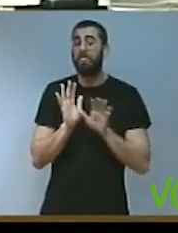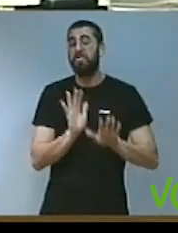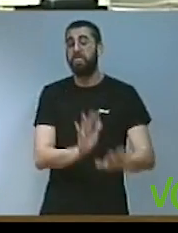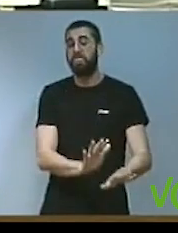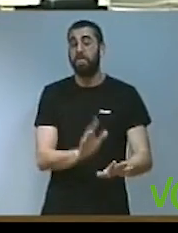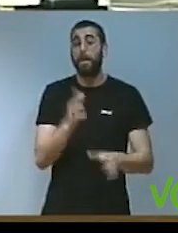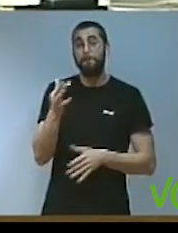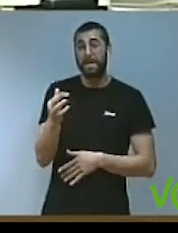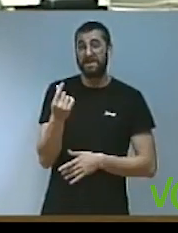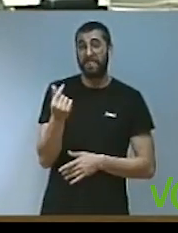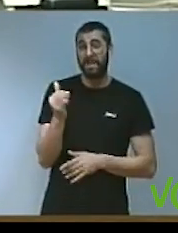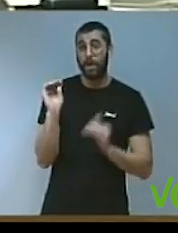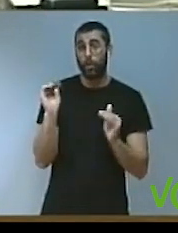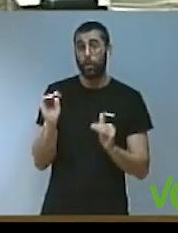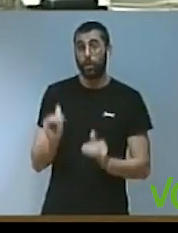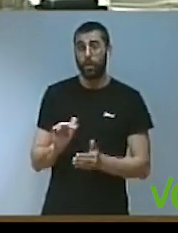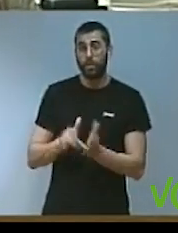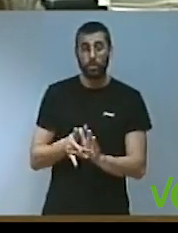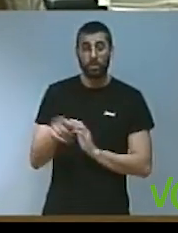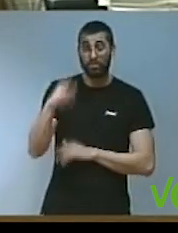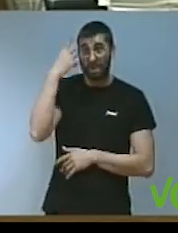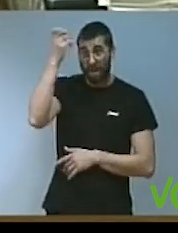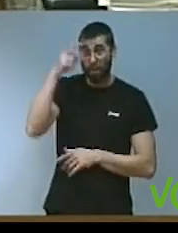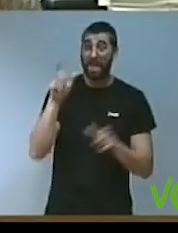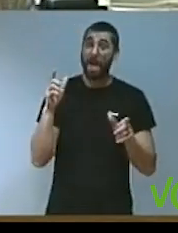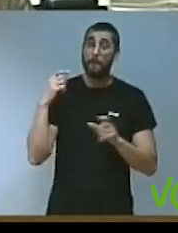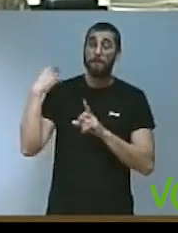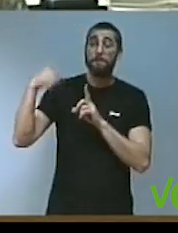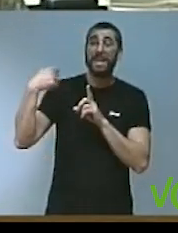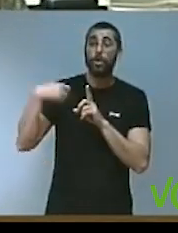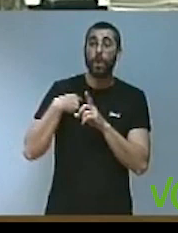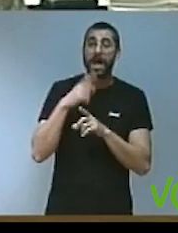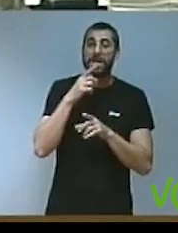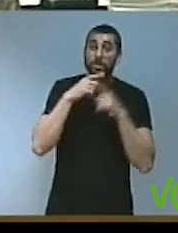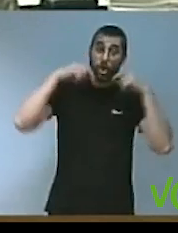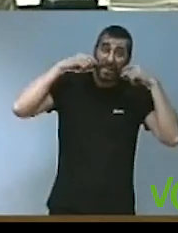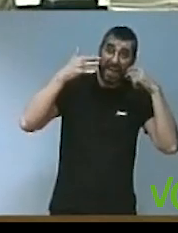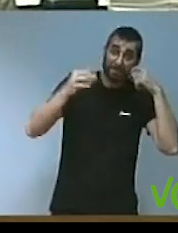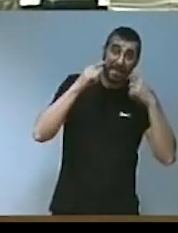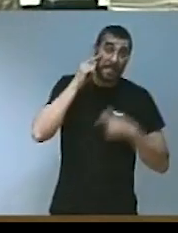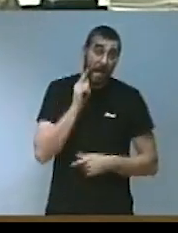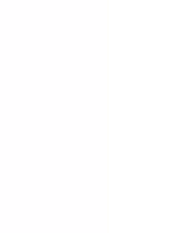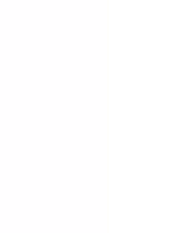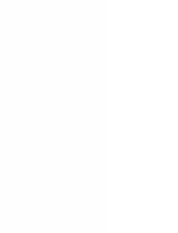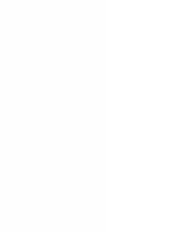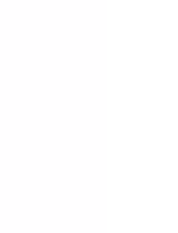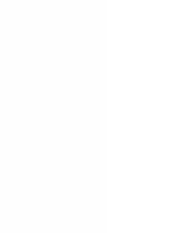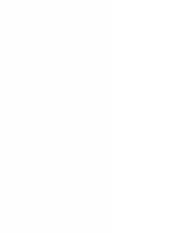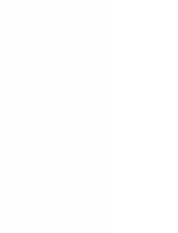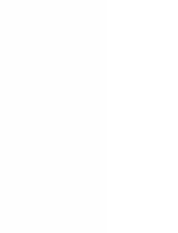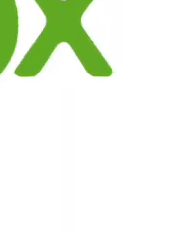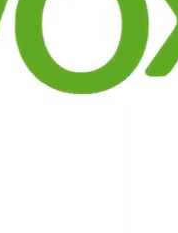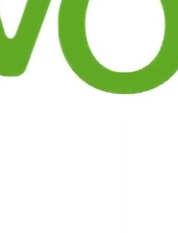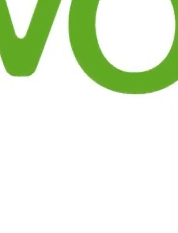menos dinero. Todo estupendo. ¿Recuerdan la película Sonrisas y lágrimas? Pues estos son estos presupuestos. Sus sonrisas son las lágrimas de los